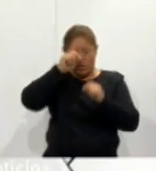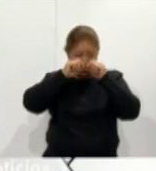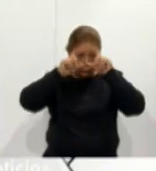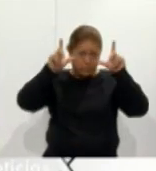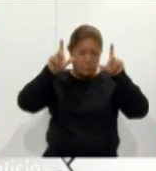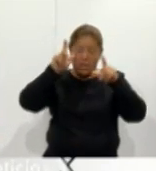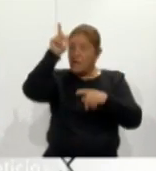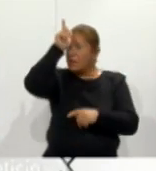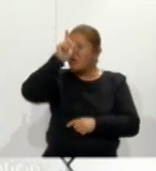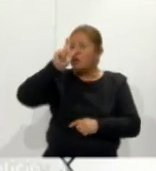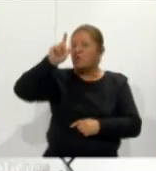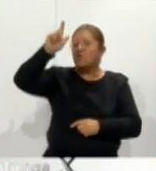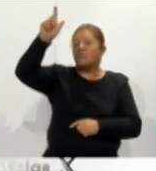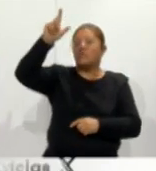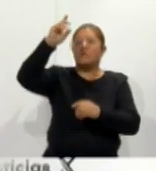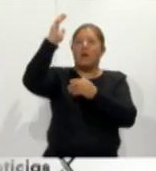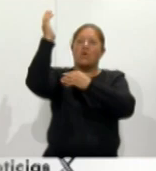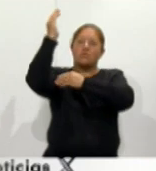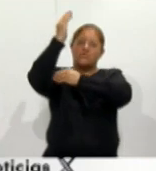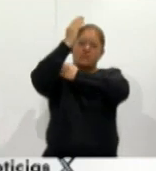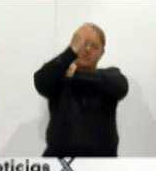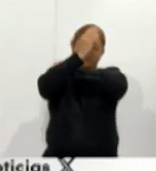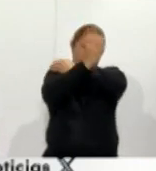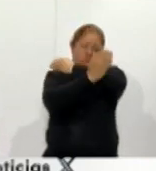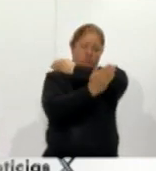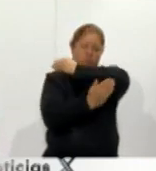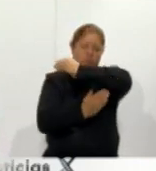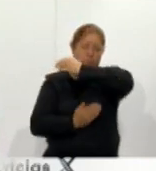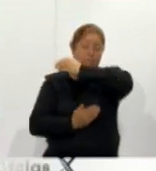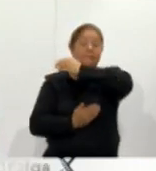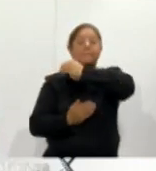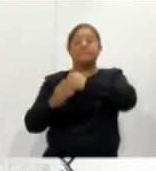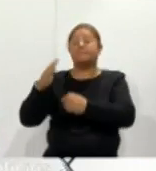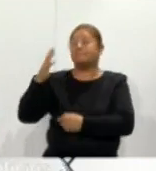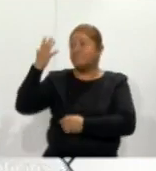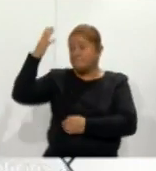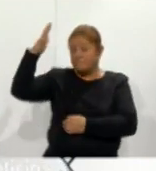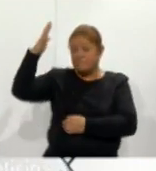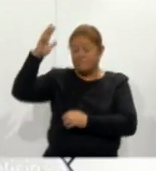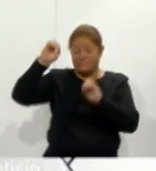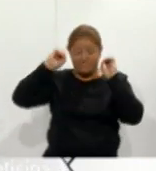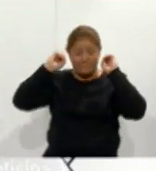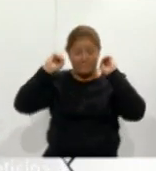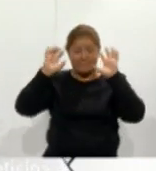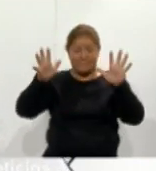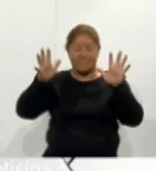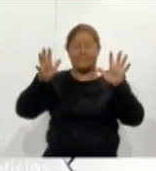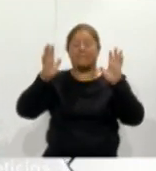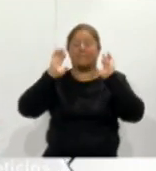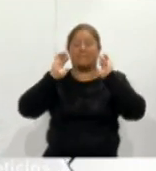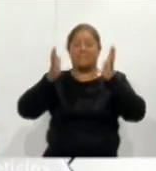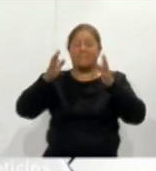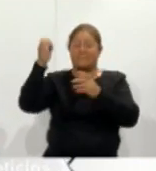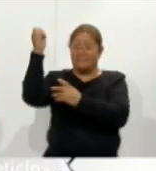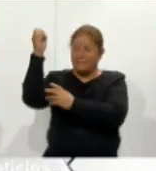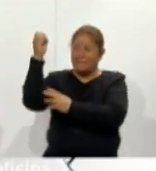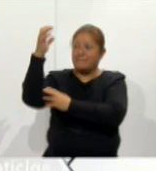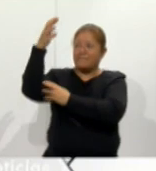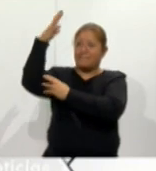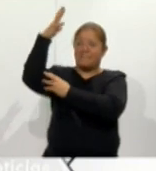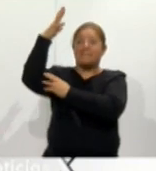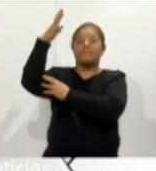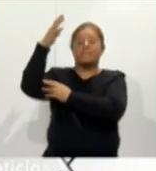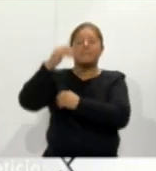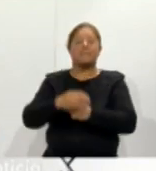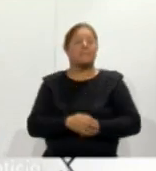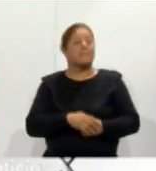luna se abriga en el pasto para descansar, el sol estira los brazos desnudos, la alquimista se